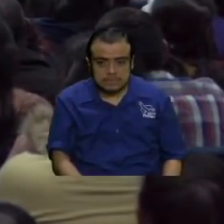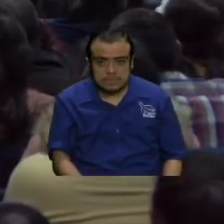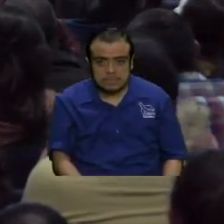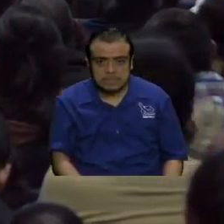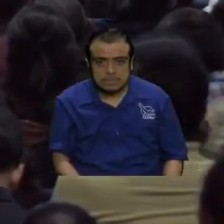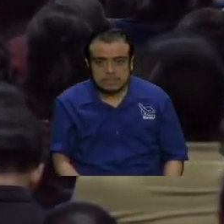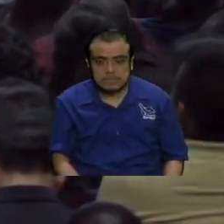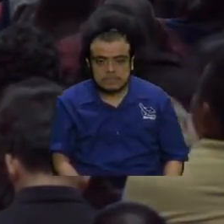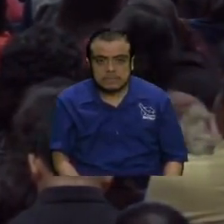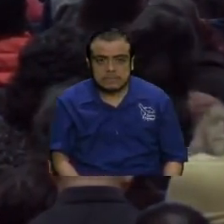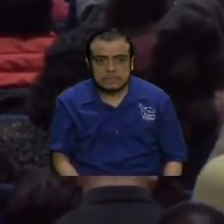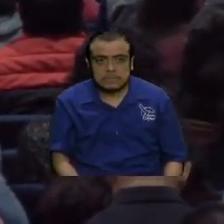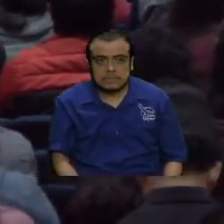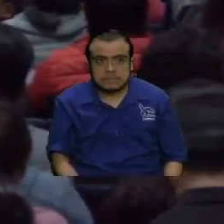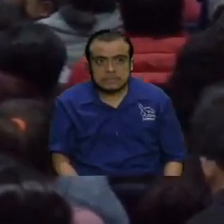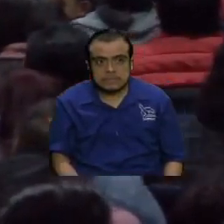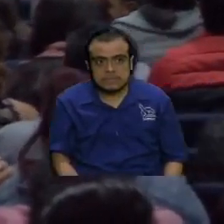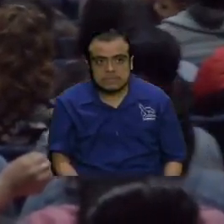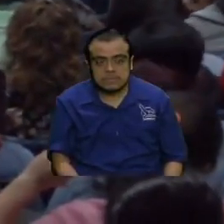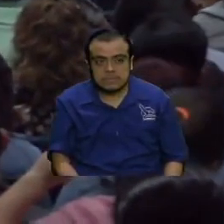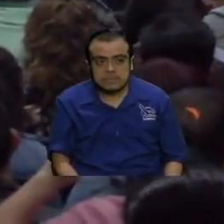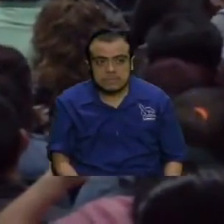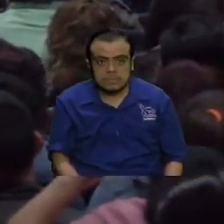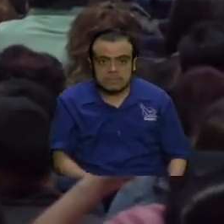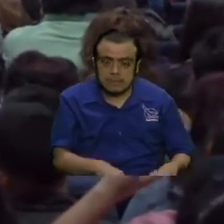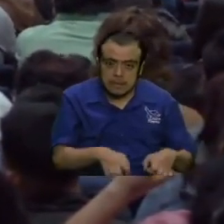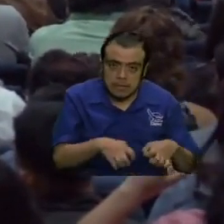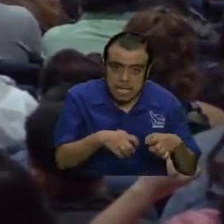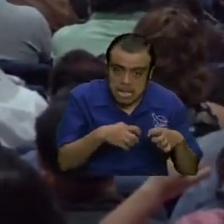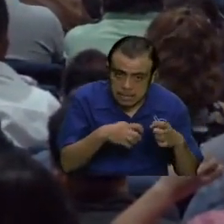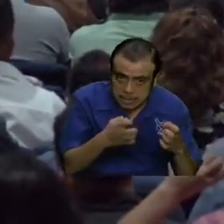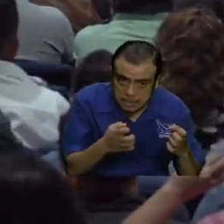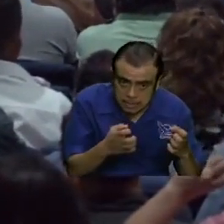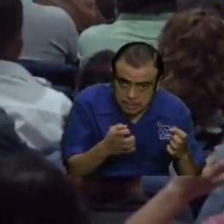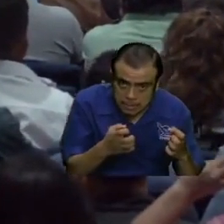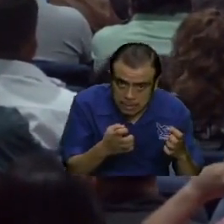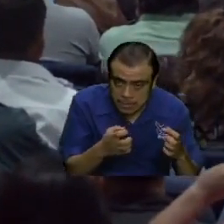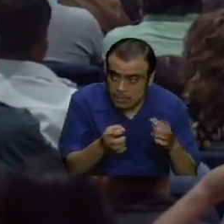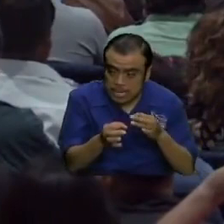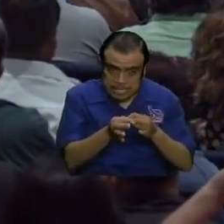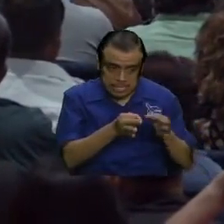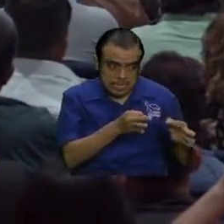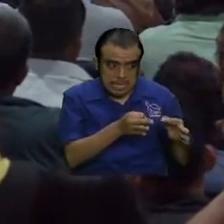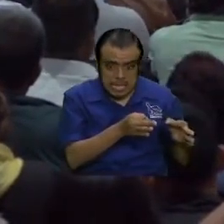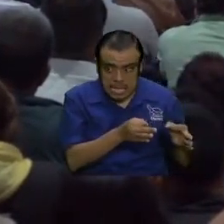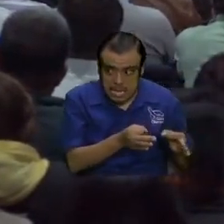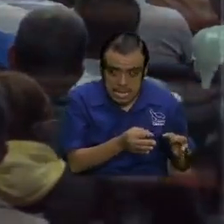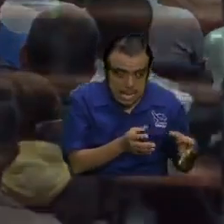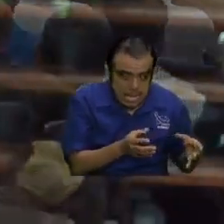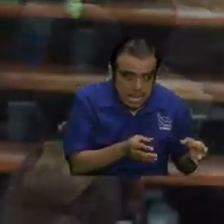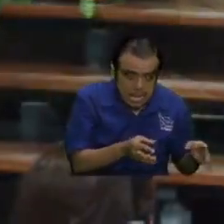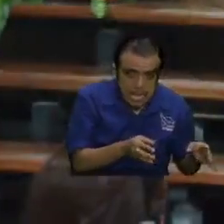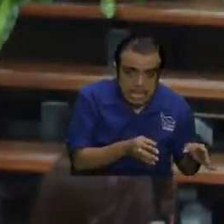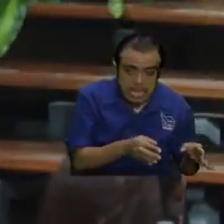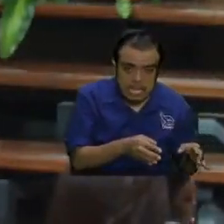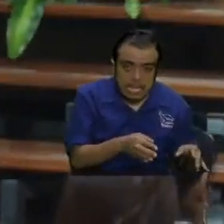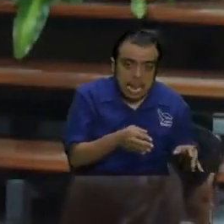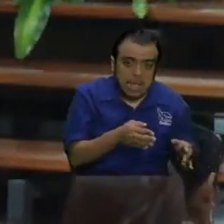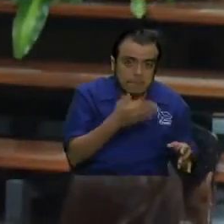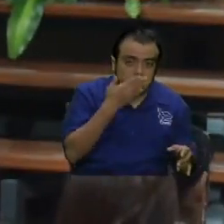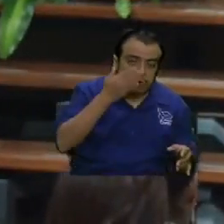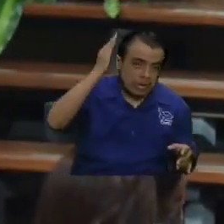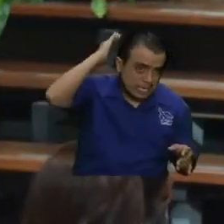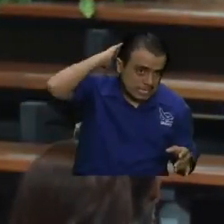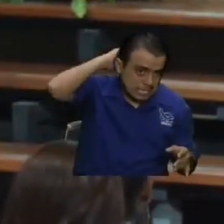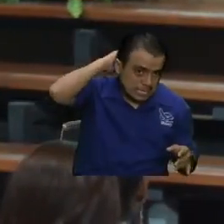y entonces empieza a homologar la hipocresía con la levadura, pero usted sabe que